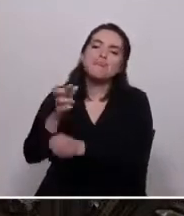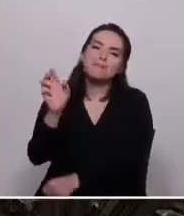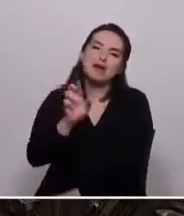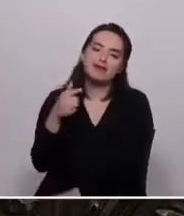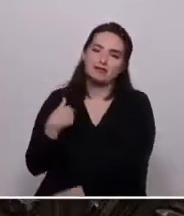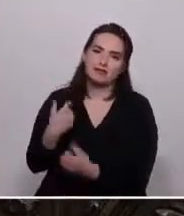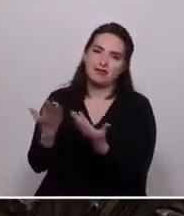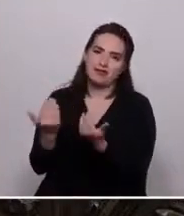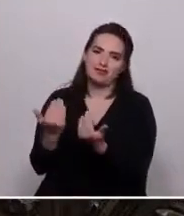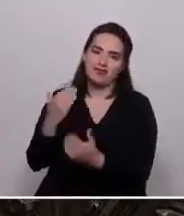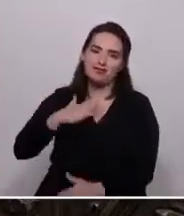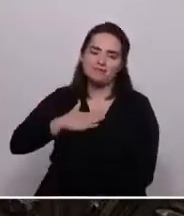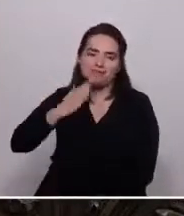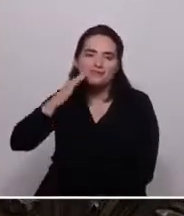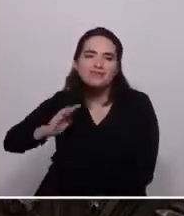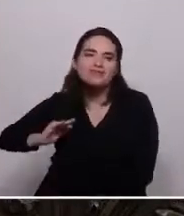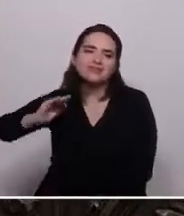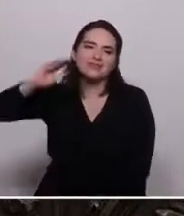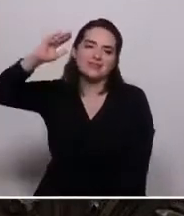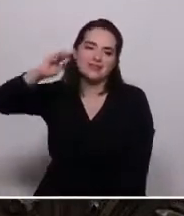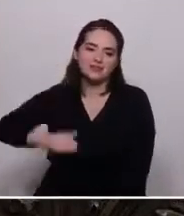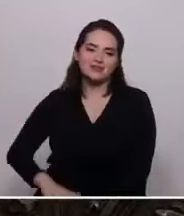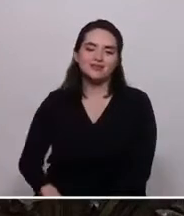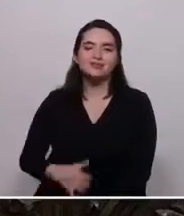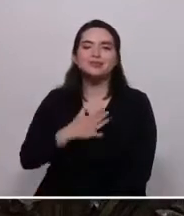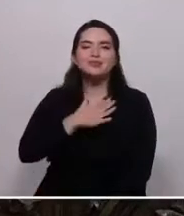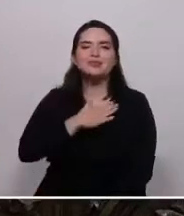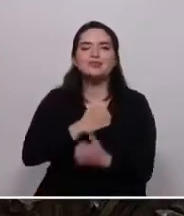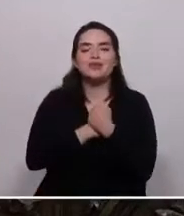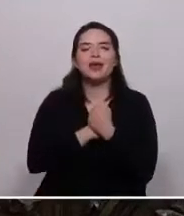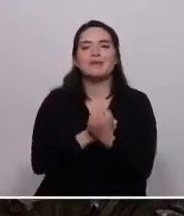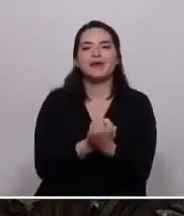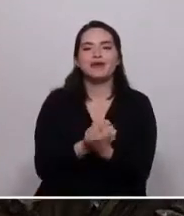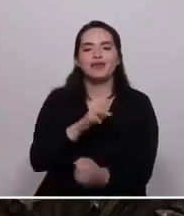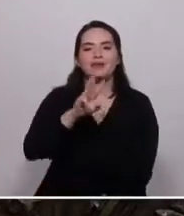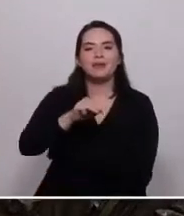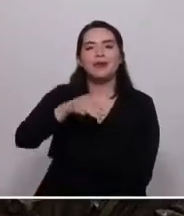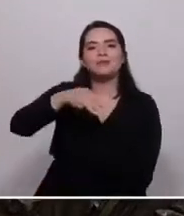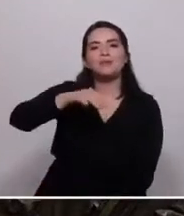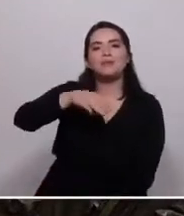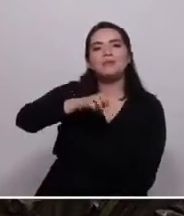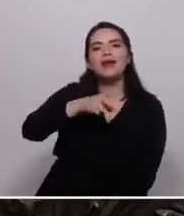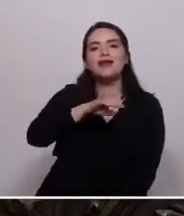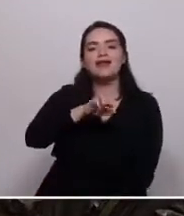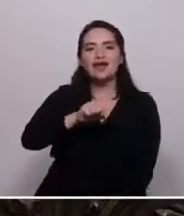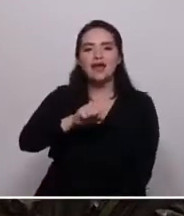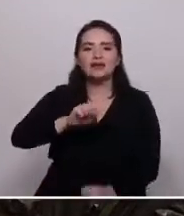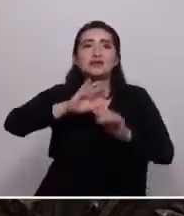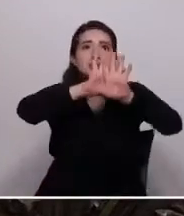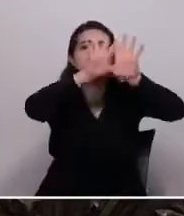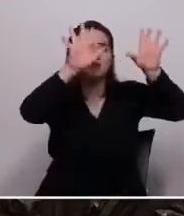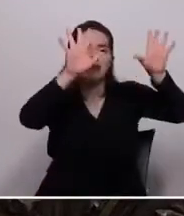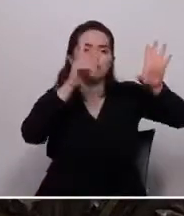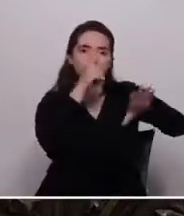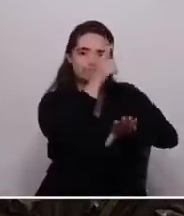en mi infancia y a mi amada madre María Adriana, que está en el cielo.